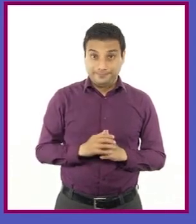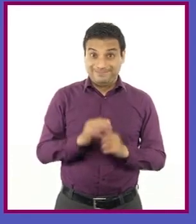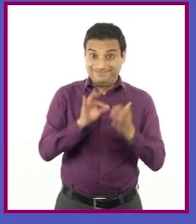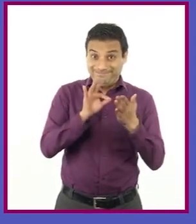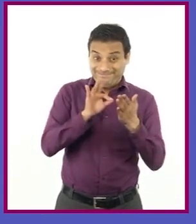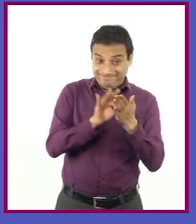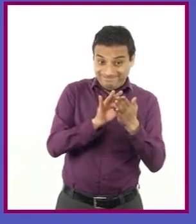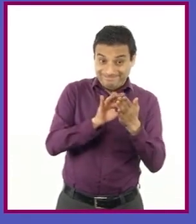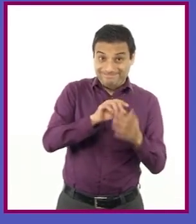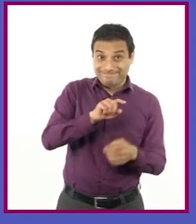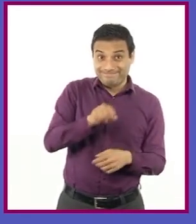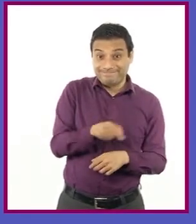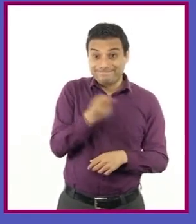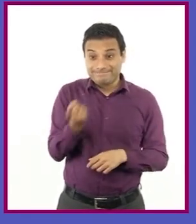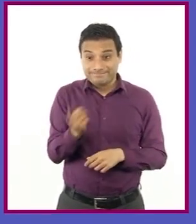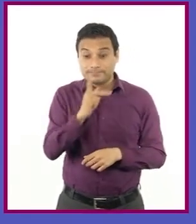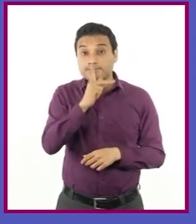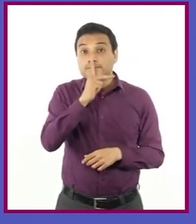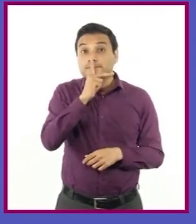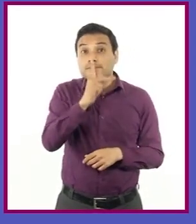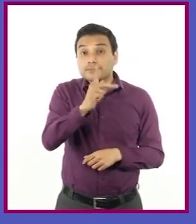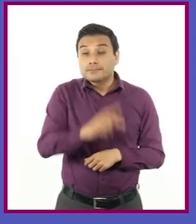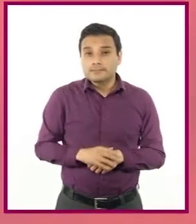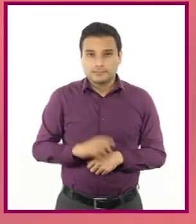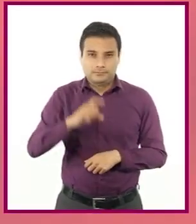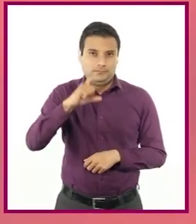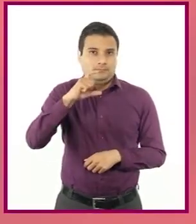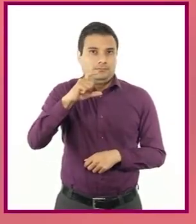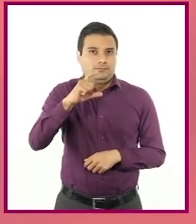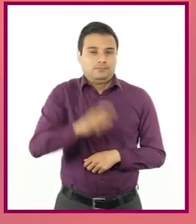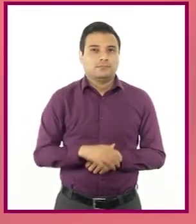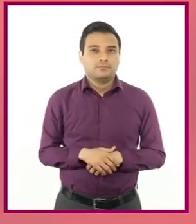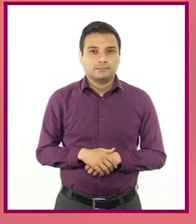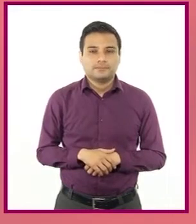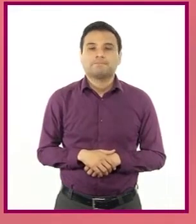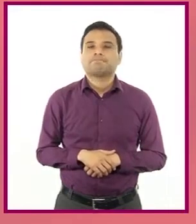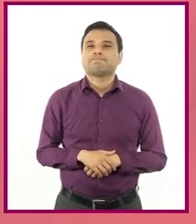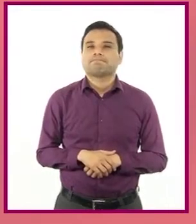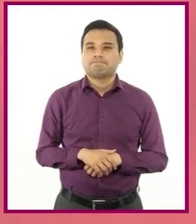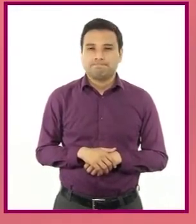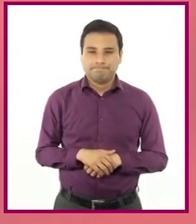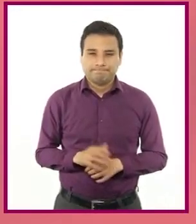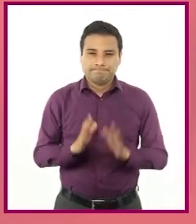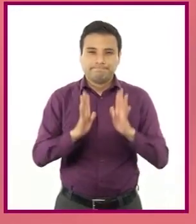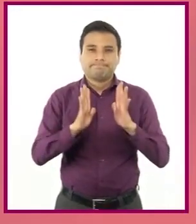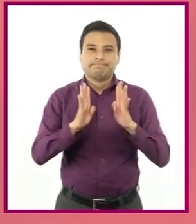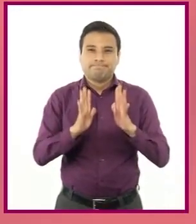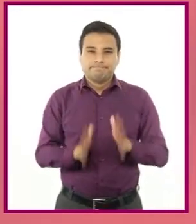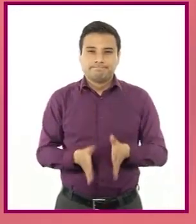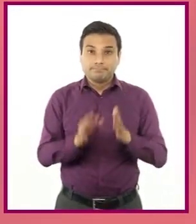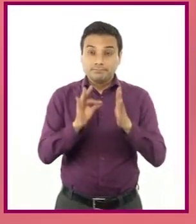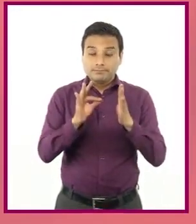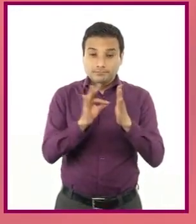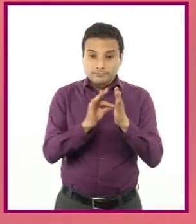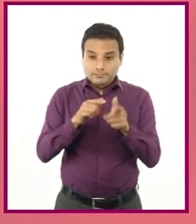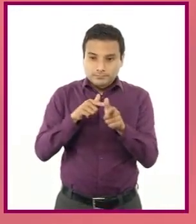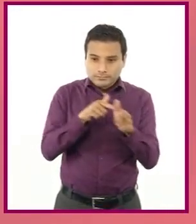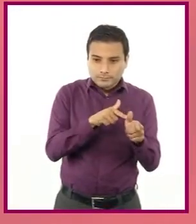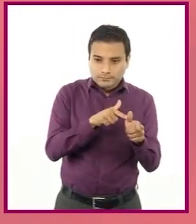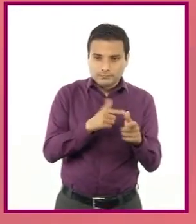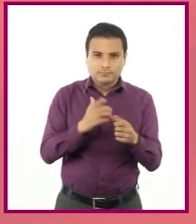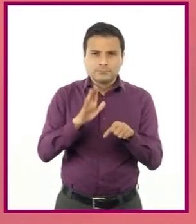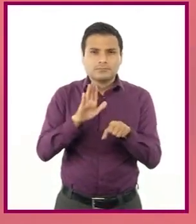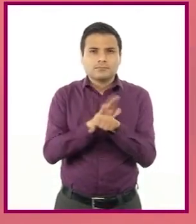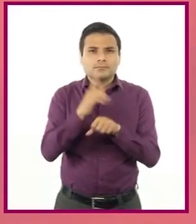punto se escribe siempre con mayúscula inicial. Se usa punto y seguido cuando el signo de puntuación se escribe para